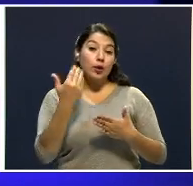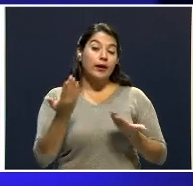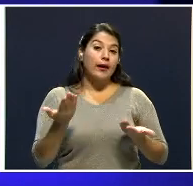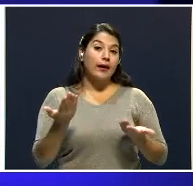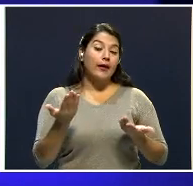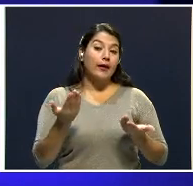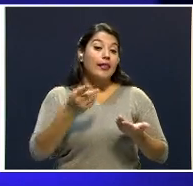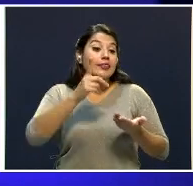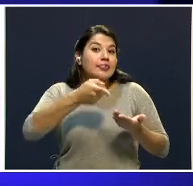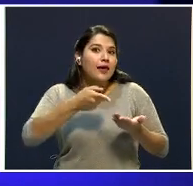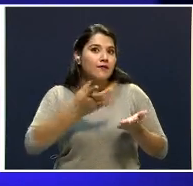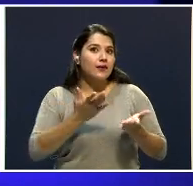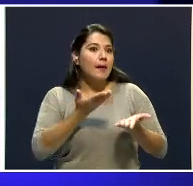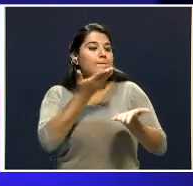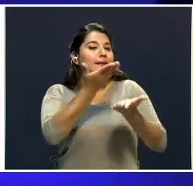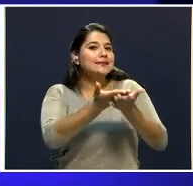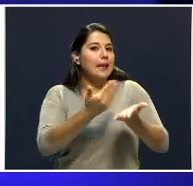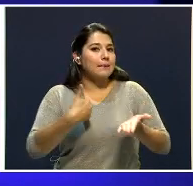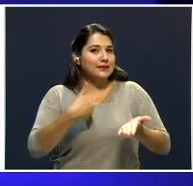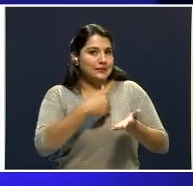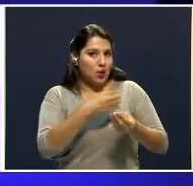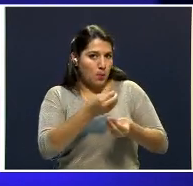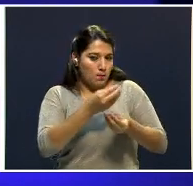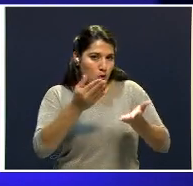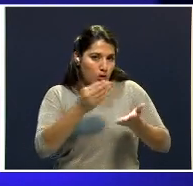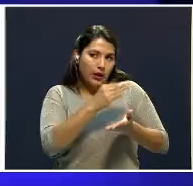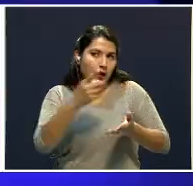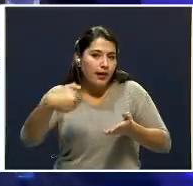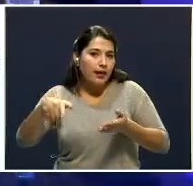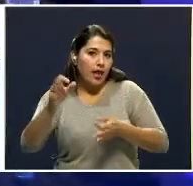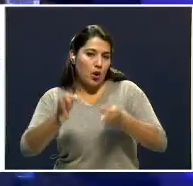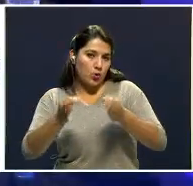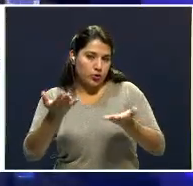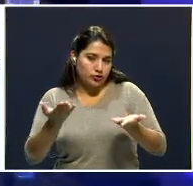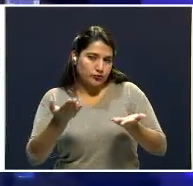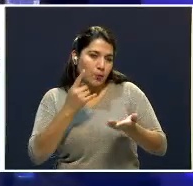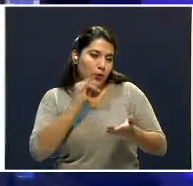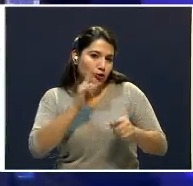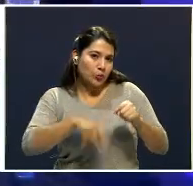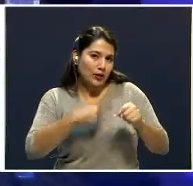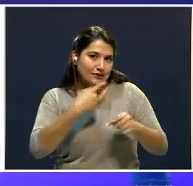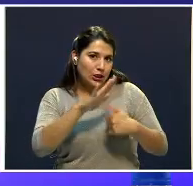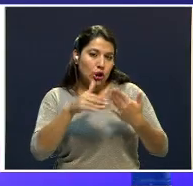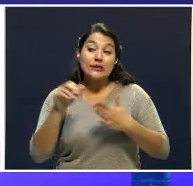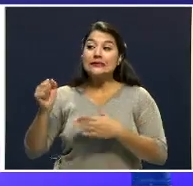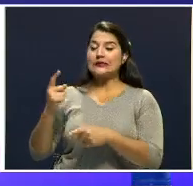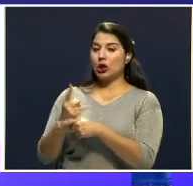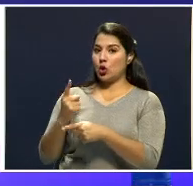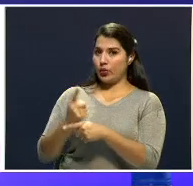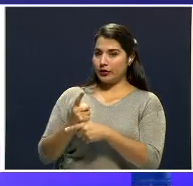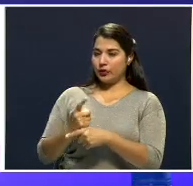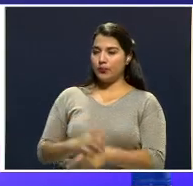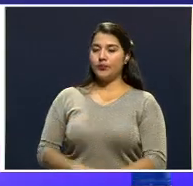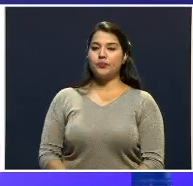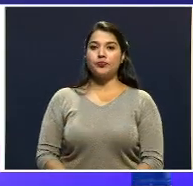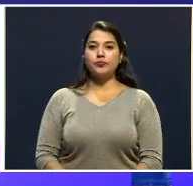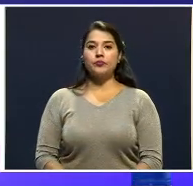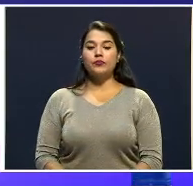ser presentado por el Ministerio Público e ir a debate judicial. Eso era lo que correspondía. Exactamente. Entonces,